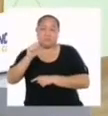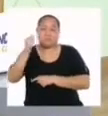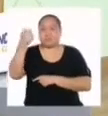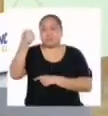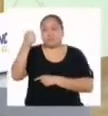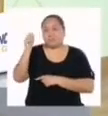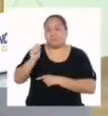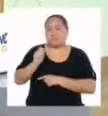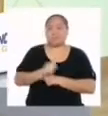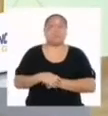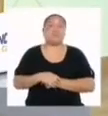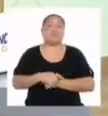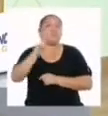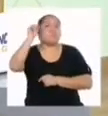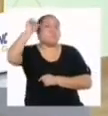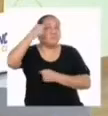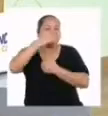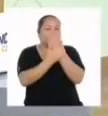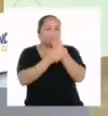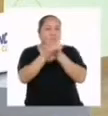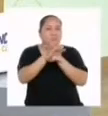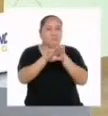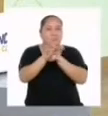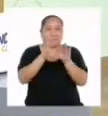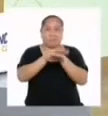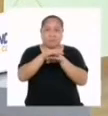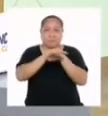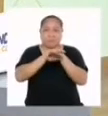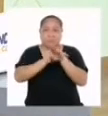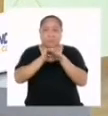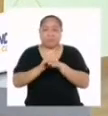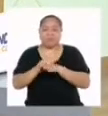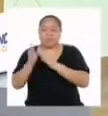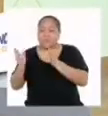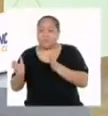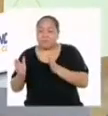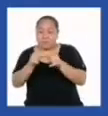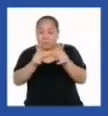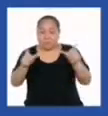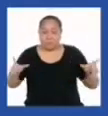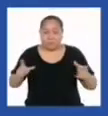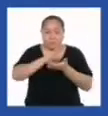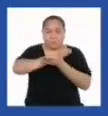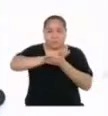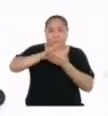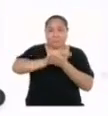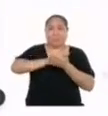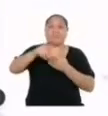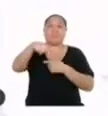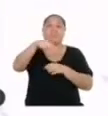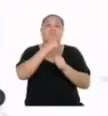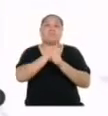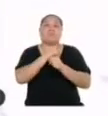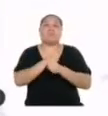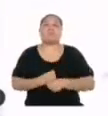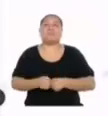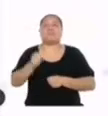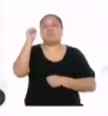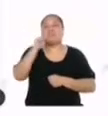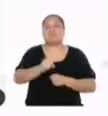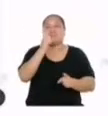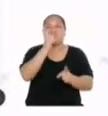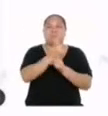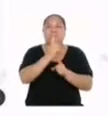También recuerden lavarse muy bien las manos y tener un espacio ordenado y desinfectado para trabajar. Efectivamente.